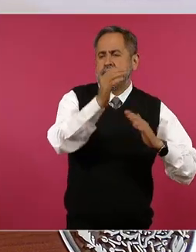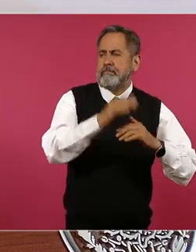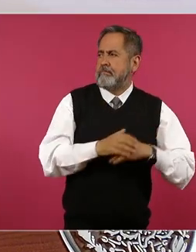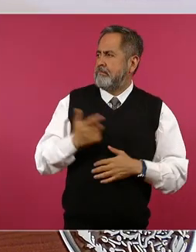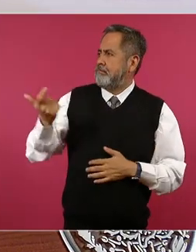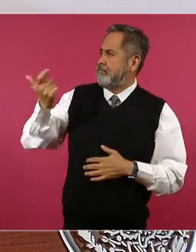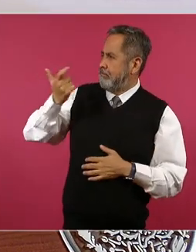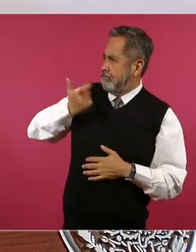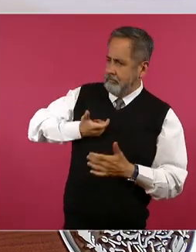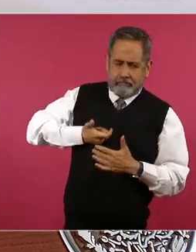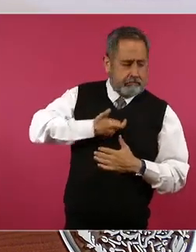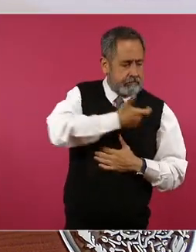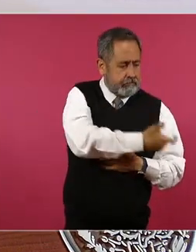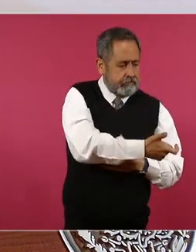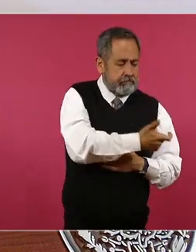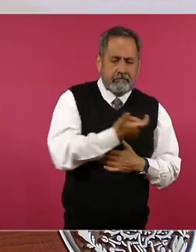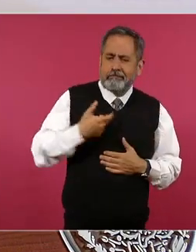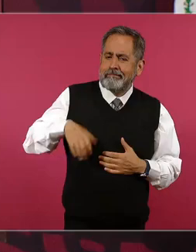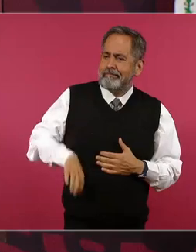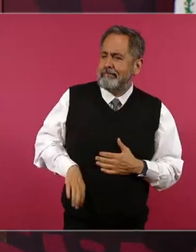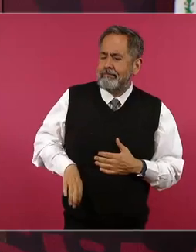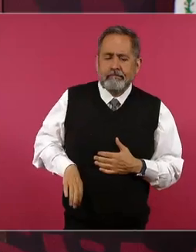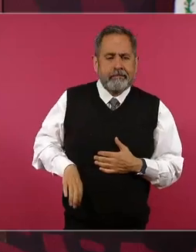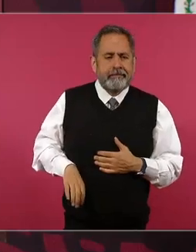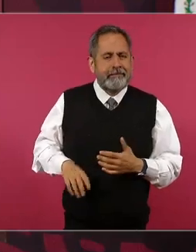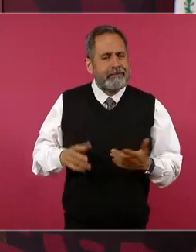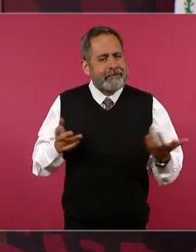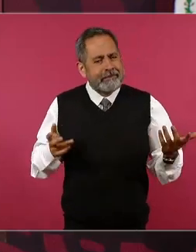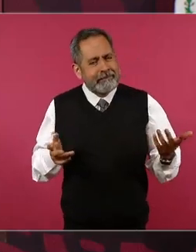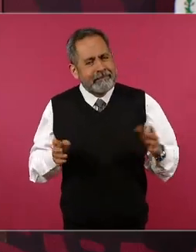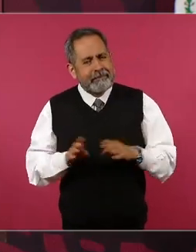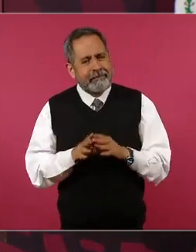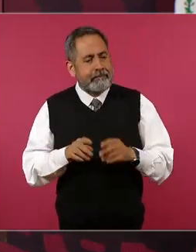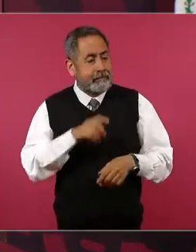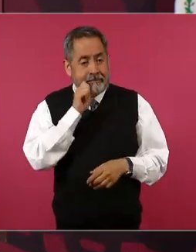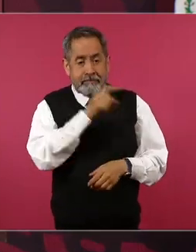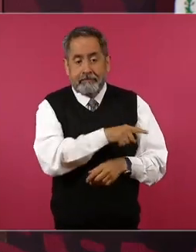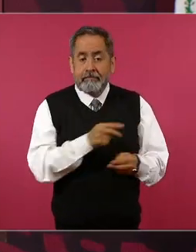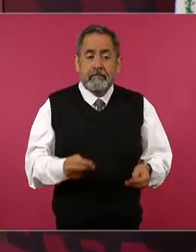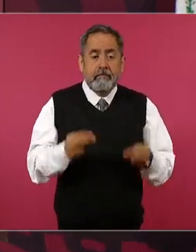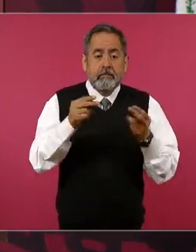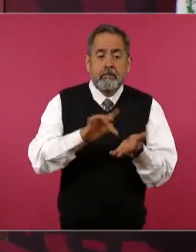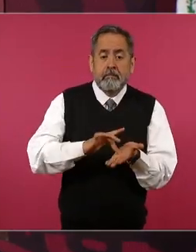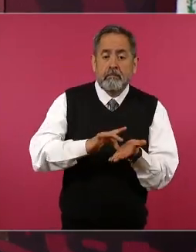y también se dedicaban a vender medicinas